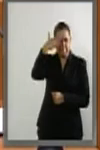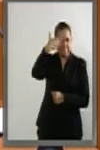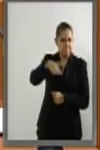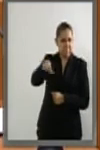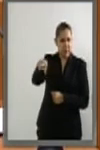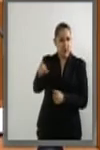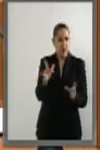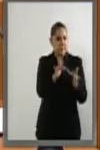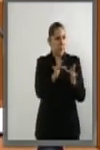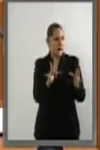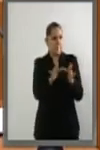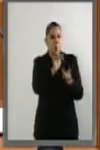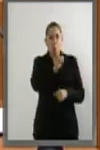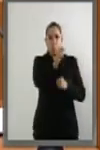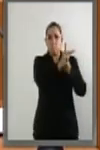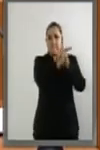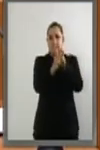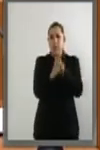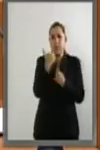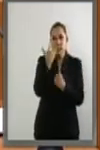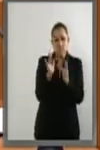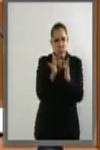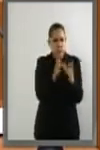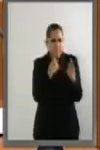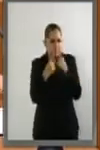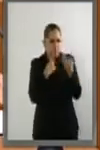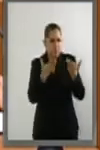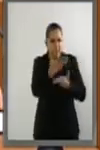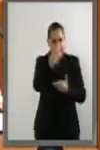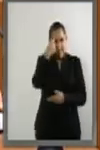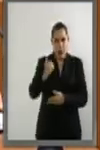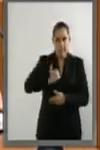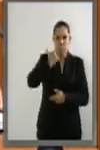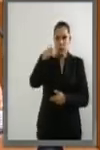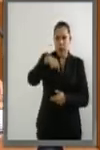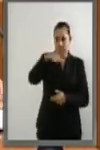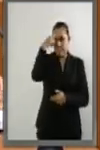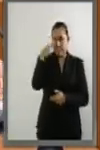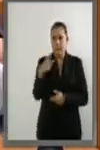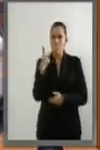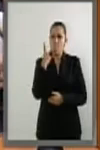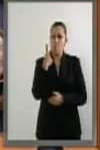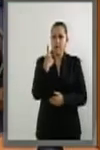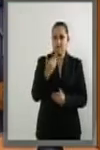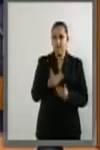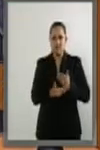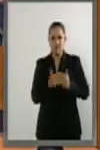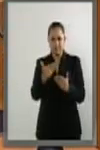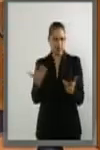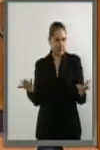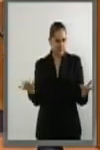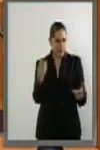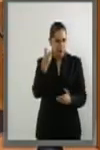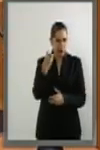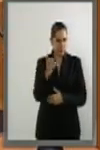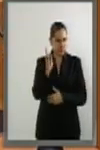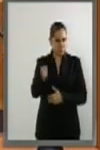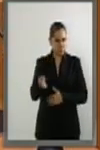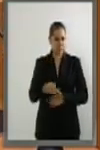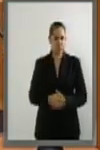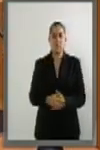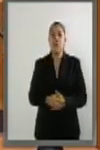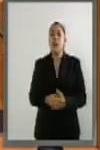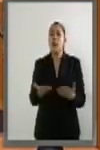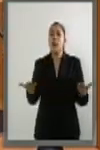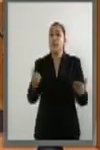países para lucrar políticamente en México. Finalmente, compañeras y compañeros, la